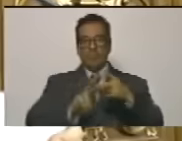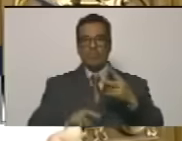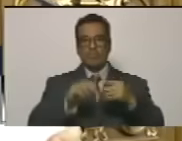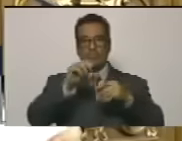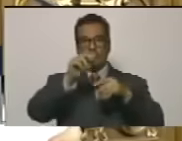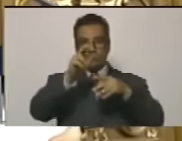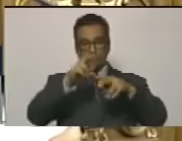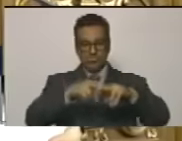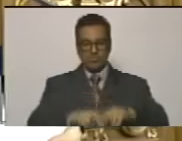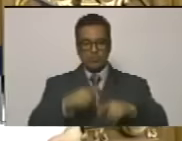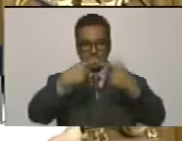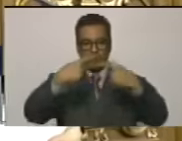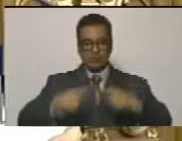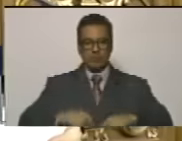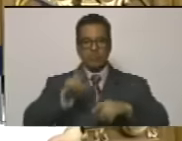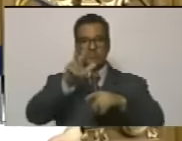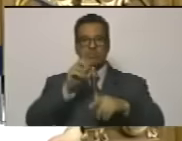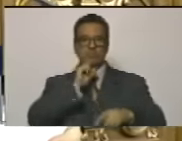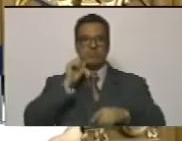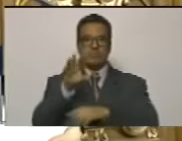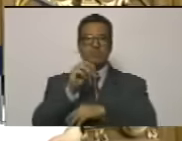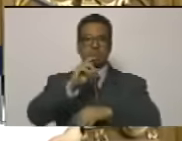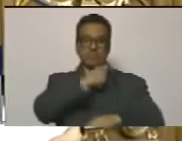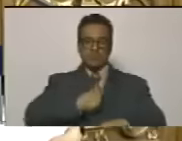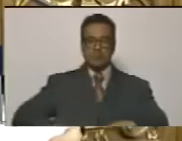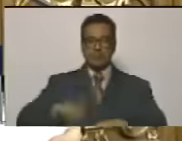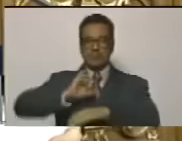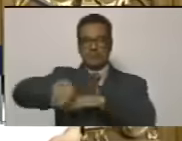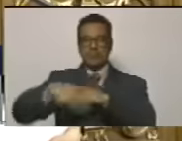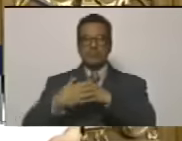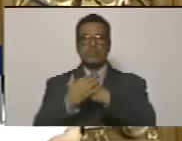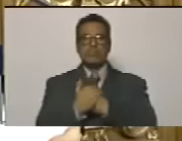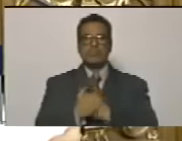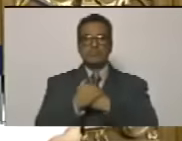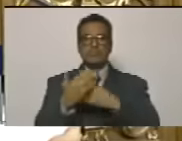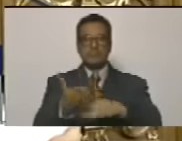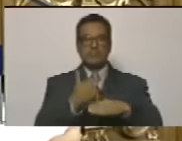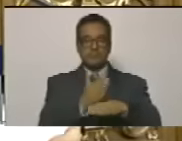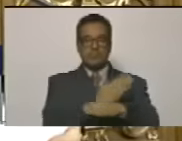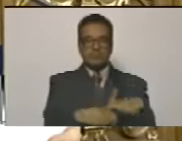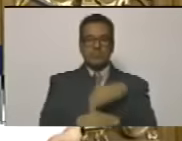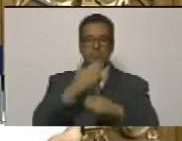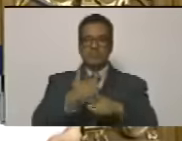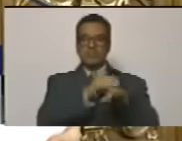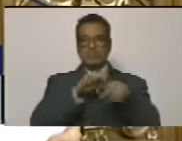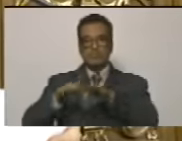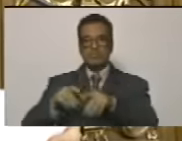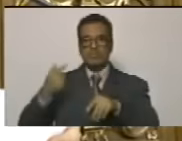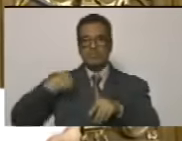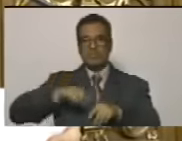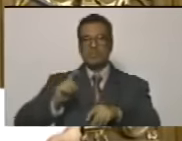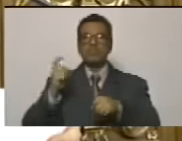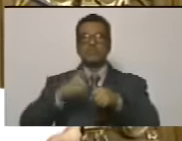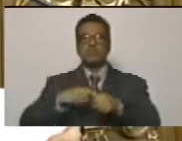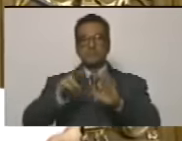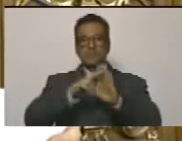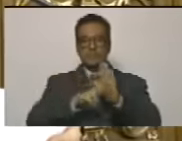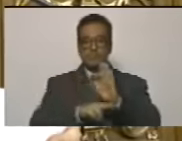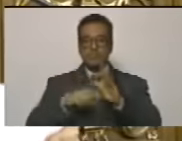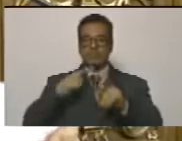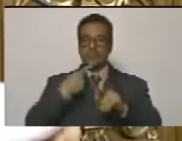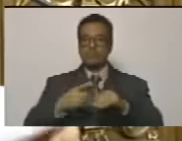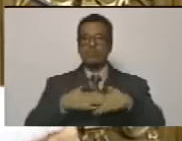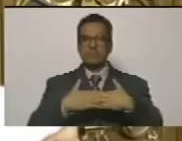número 3. El Presidente de la Asamblea Nacional, Diputado Jorge Rodríguez Gómez, previo anuncio de Secretaría de la Existencia del Correo Reglamentario,